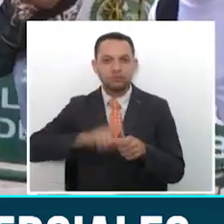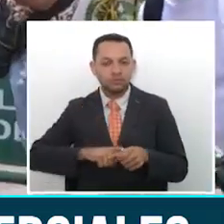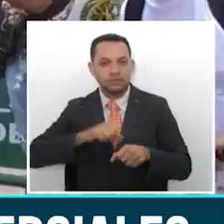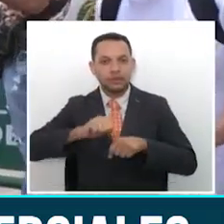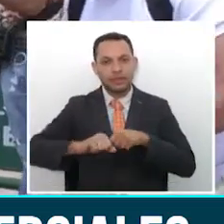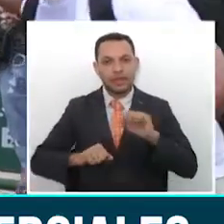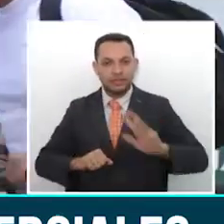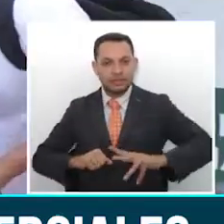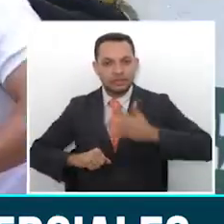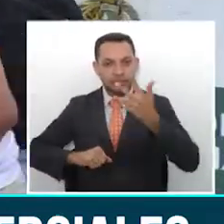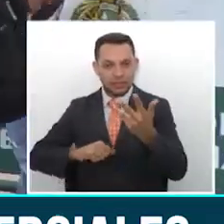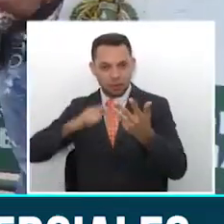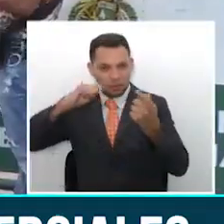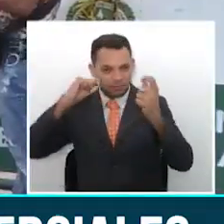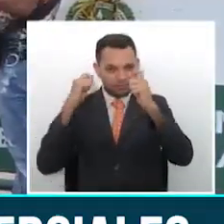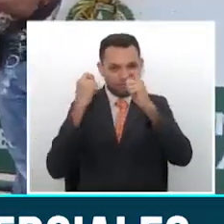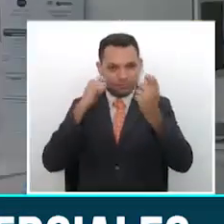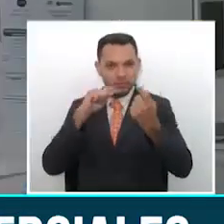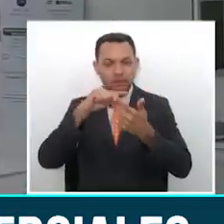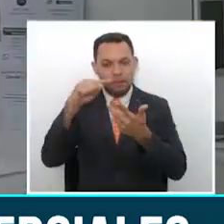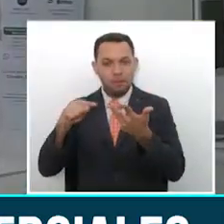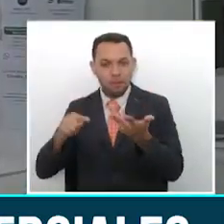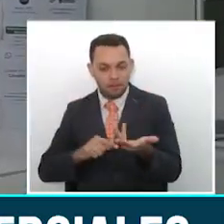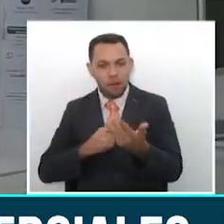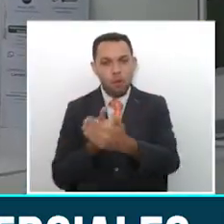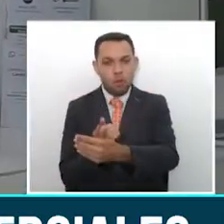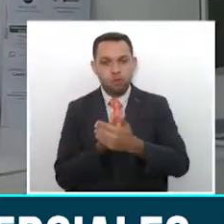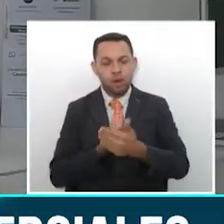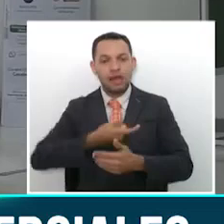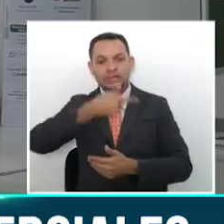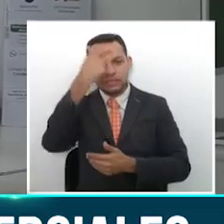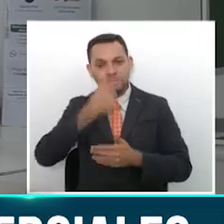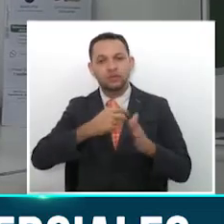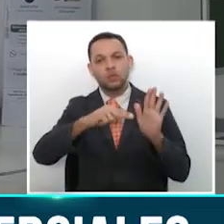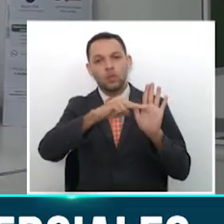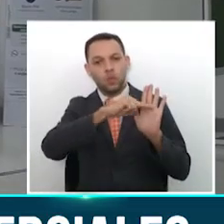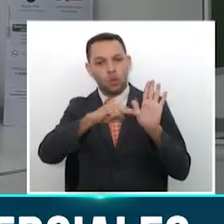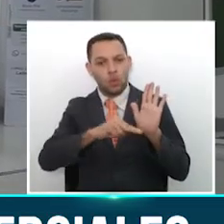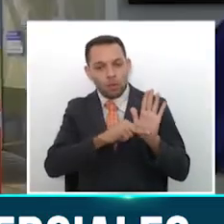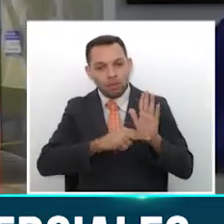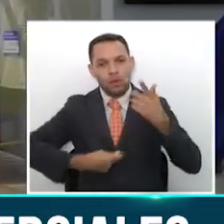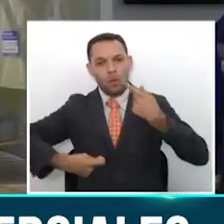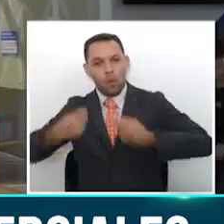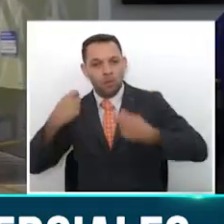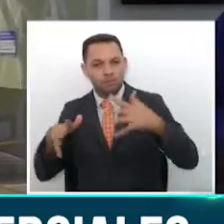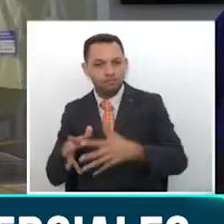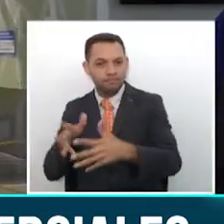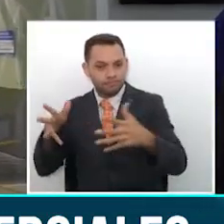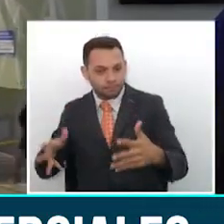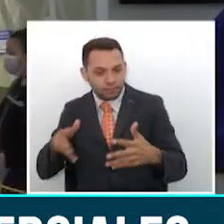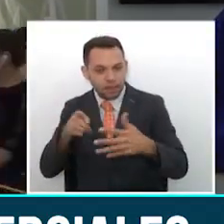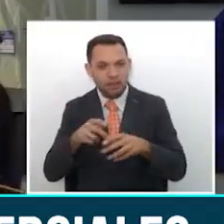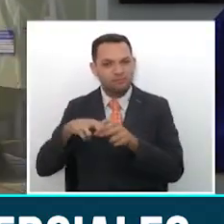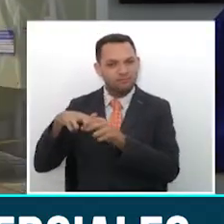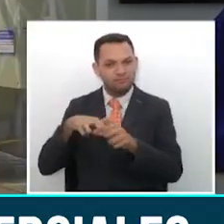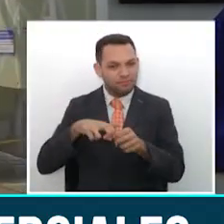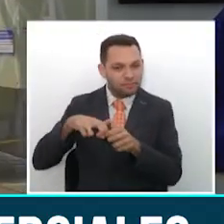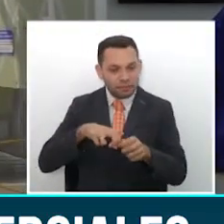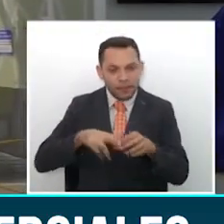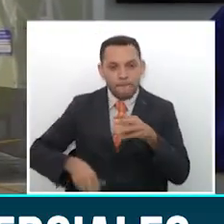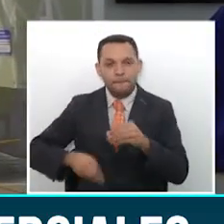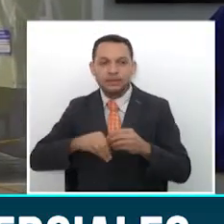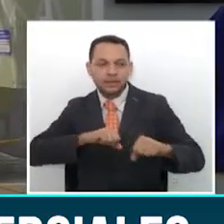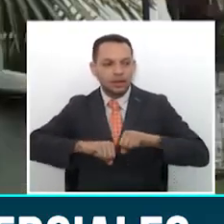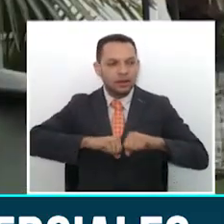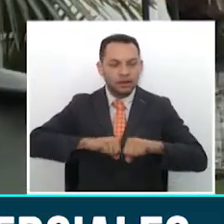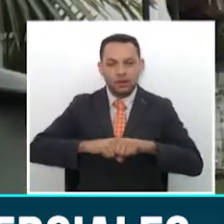estrategias, las cuales involucran la seguridad y el cumplimiento de normas en los centros comerciales, el transporte público, durante las horas de actividad física,